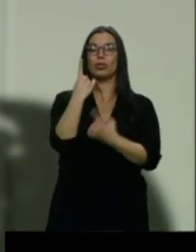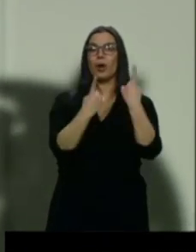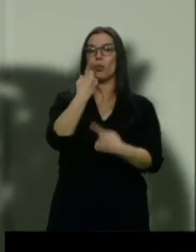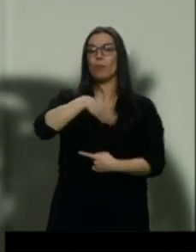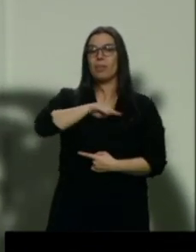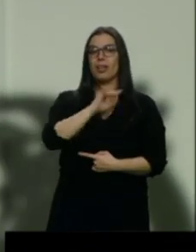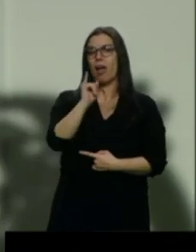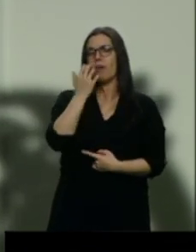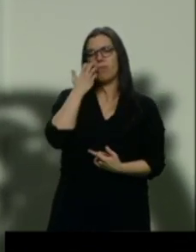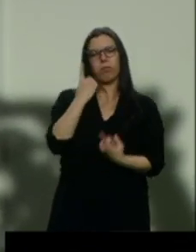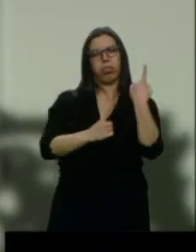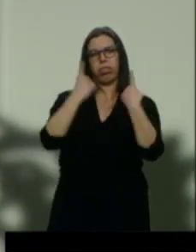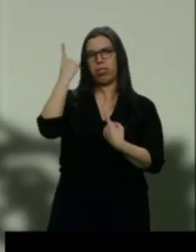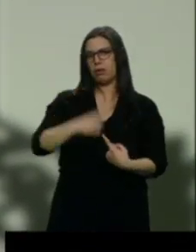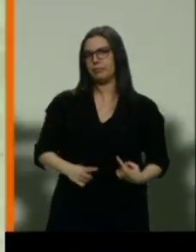excepción.